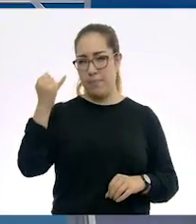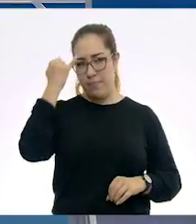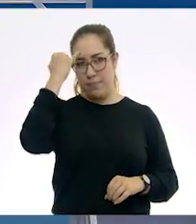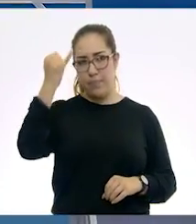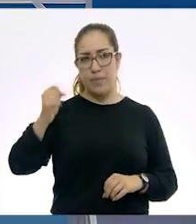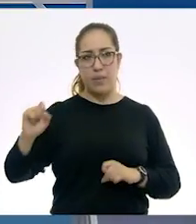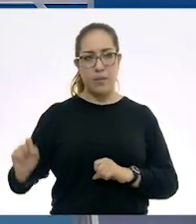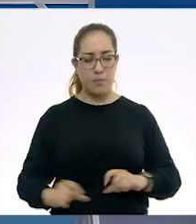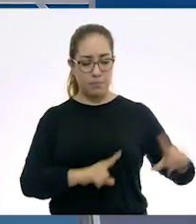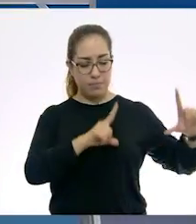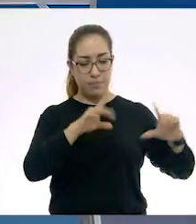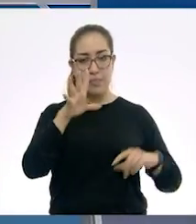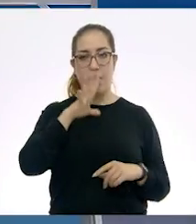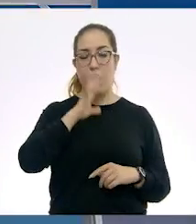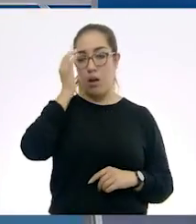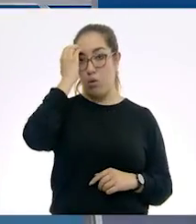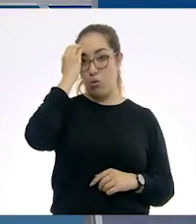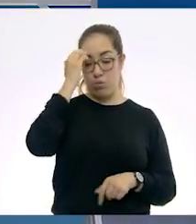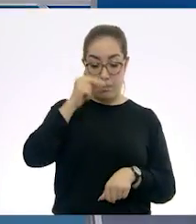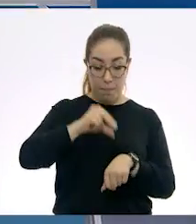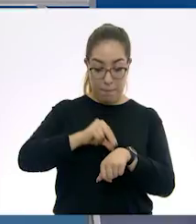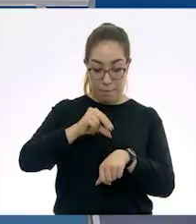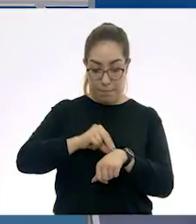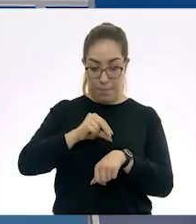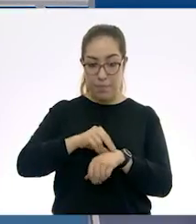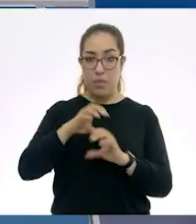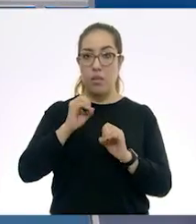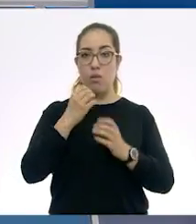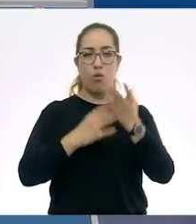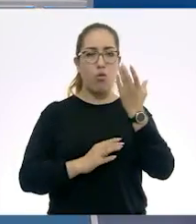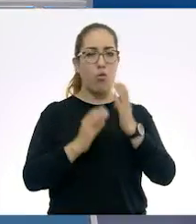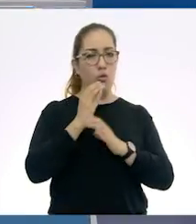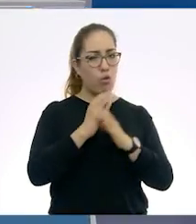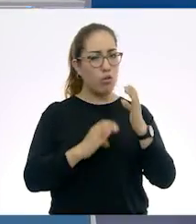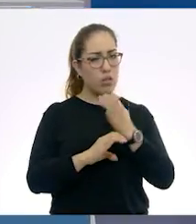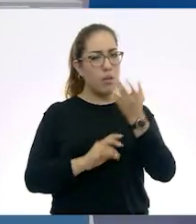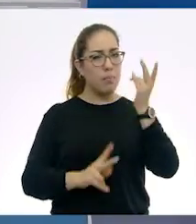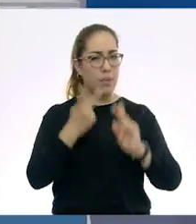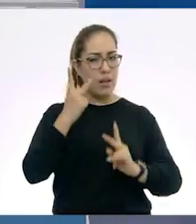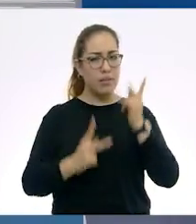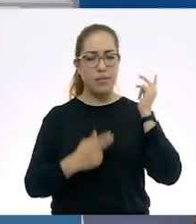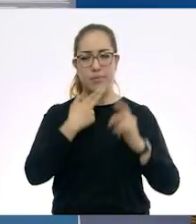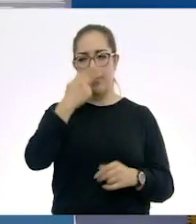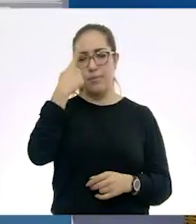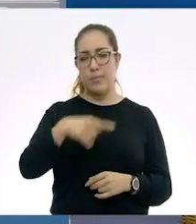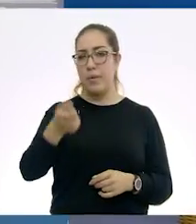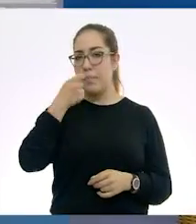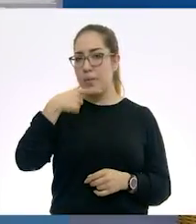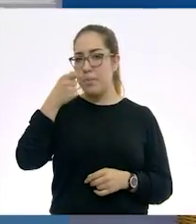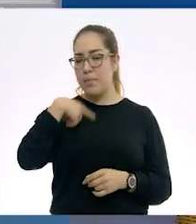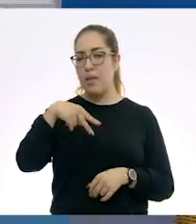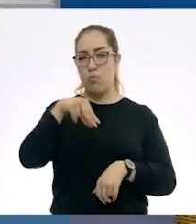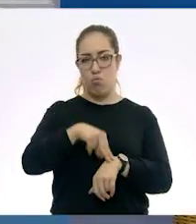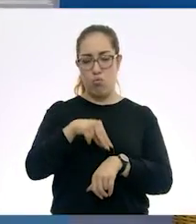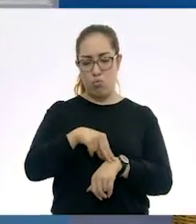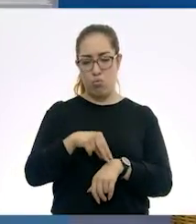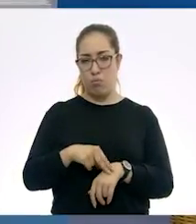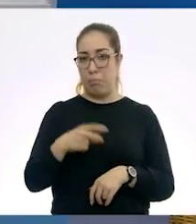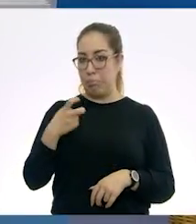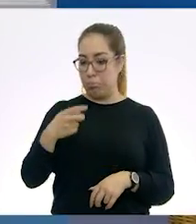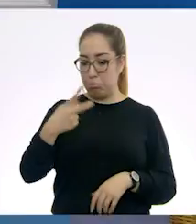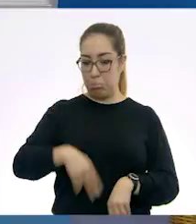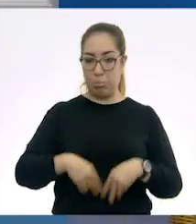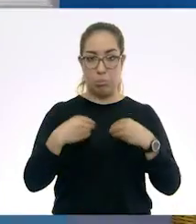desarrollaron conocimientos médicos y de herbolaria. Pues al momento de tener que preservar su vida y asegurarla y